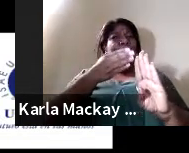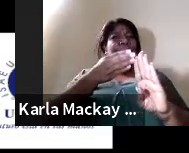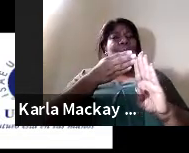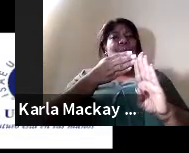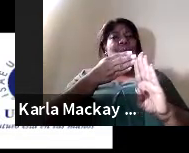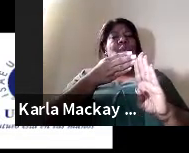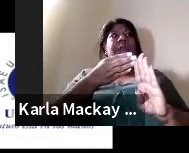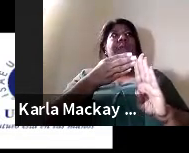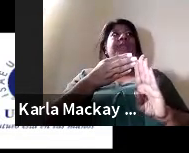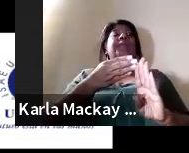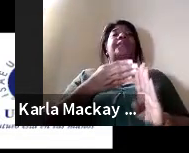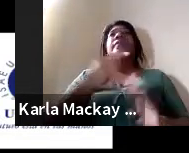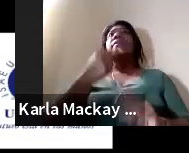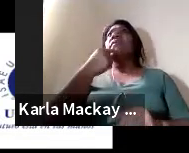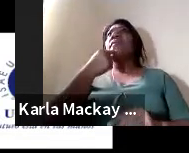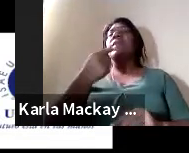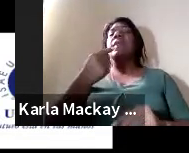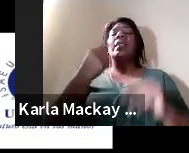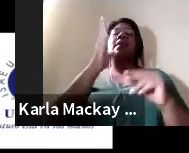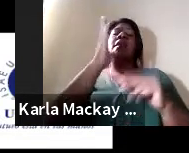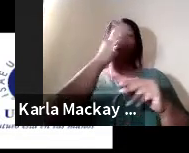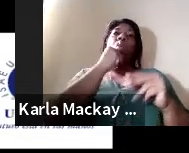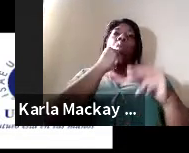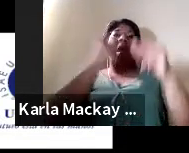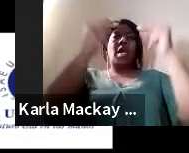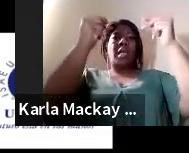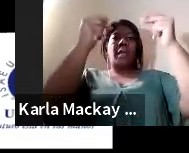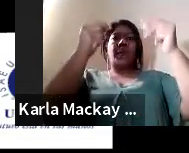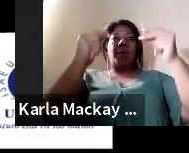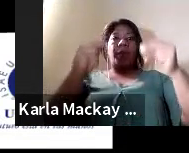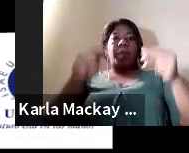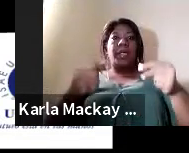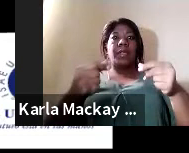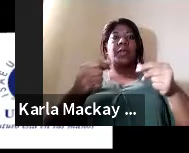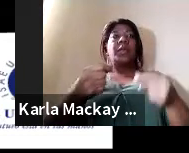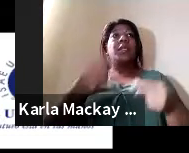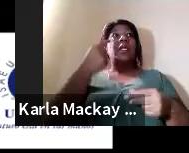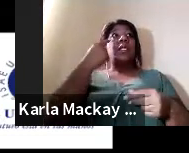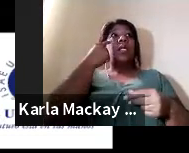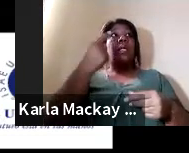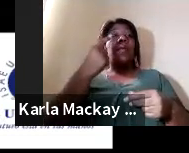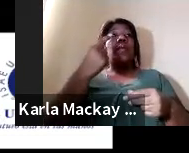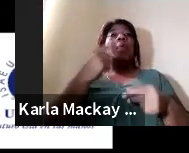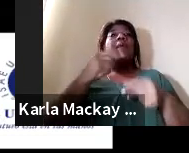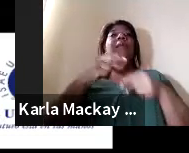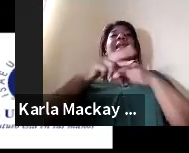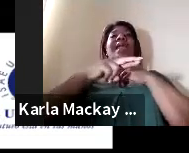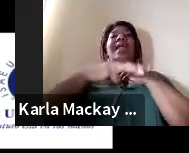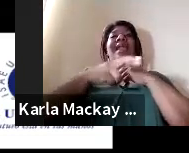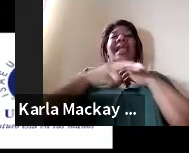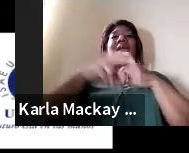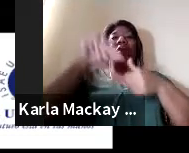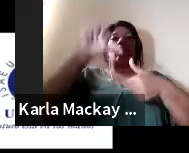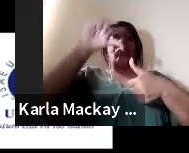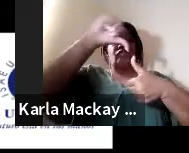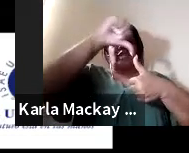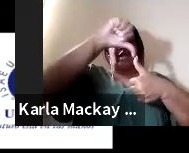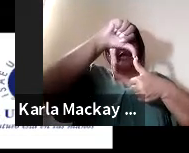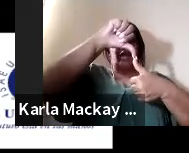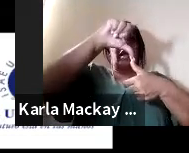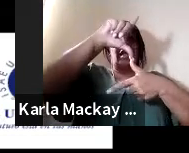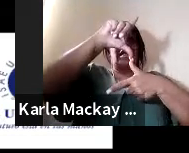presupuesto. Esa es una parte muy importante en la región que tenemos que mirar, porque no solo ver como, verlo como,